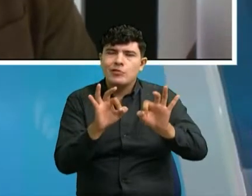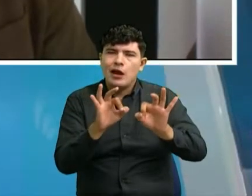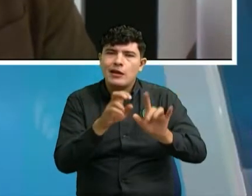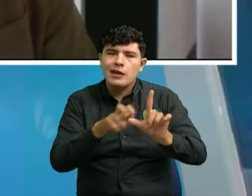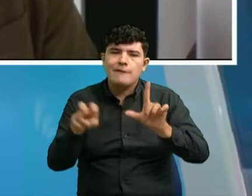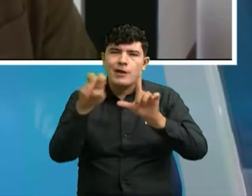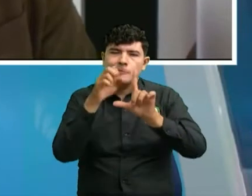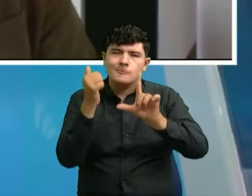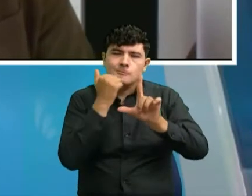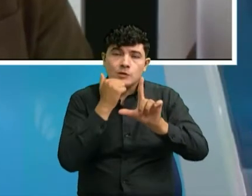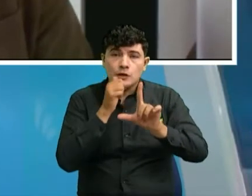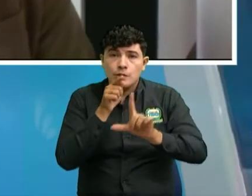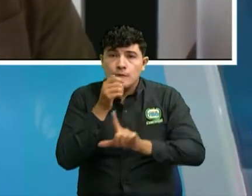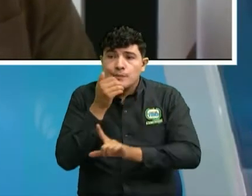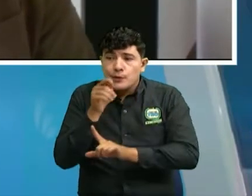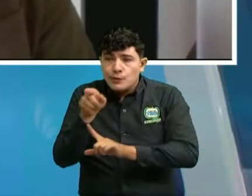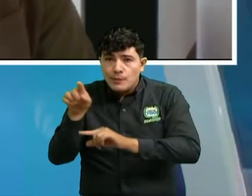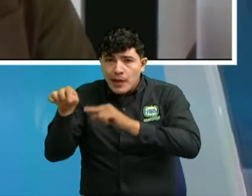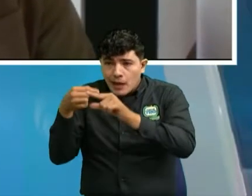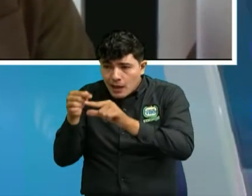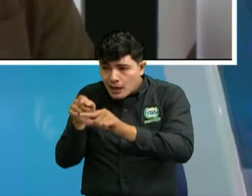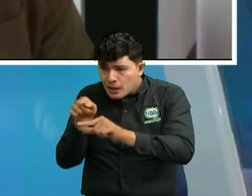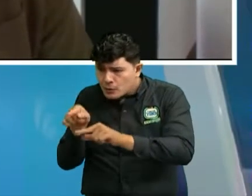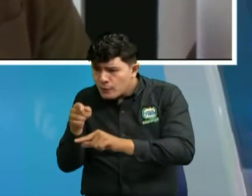ir a abrir estos correos